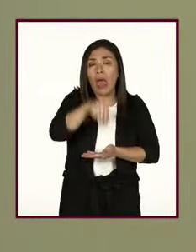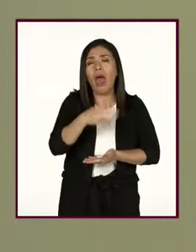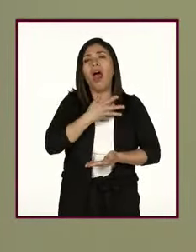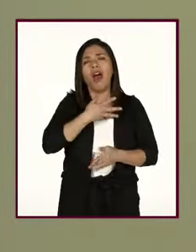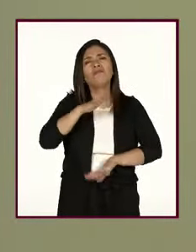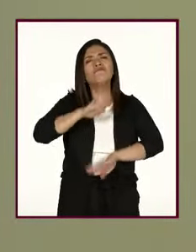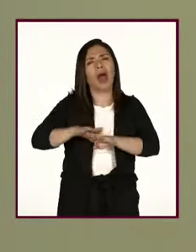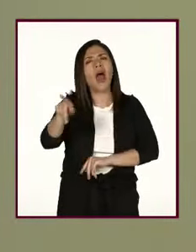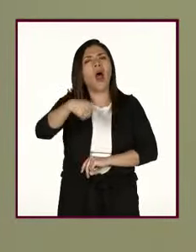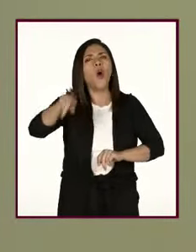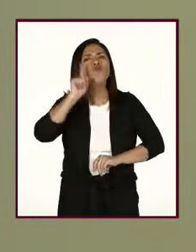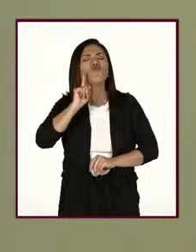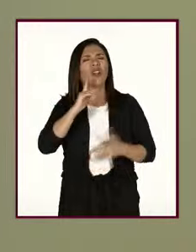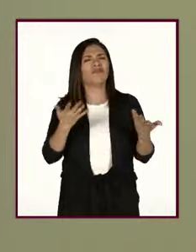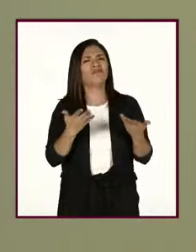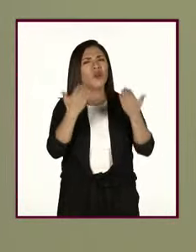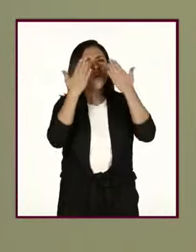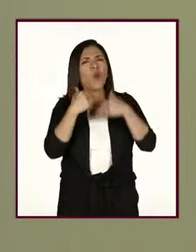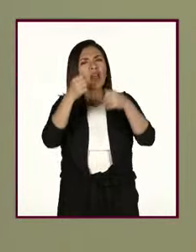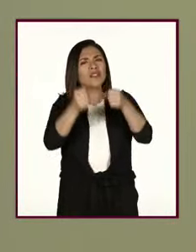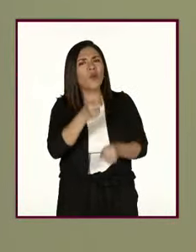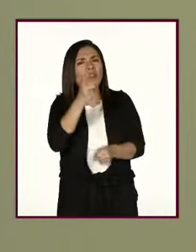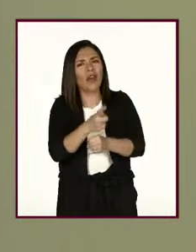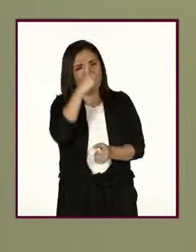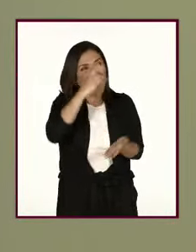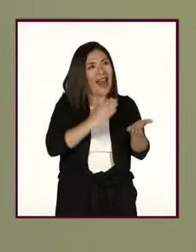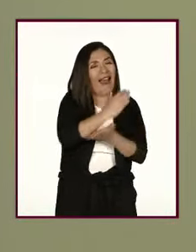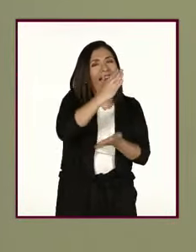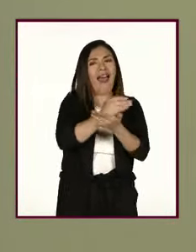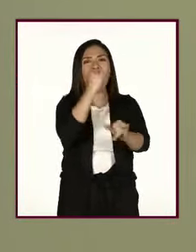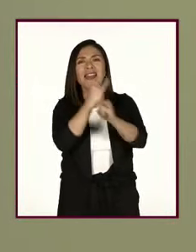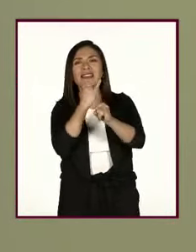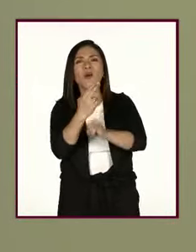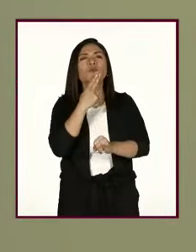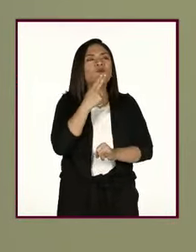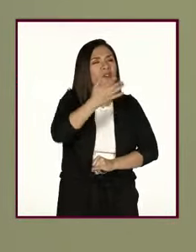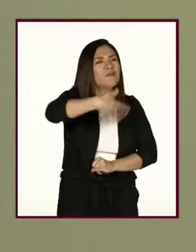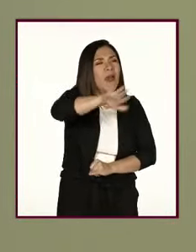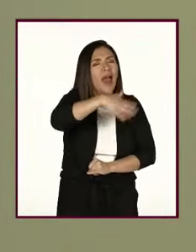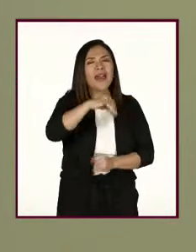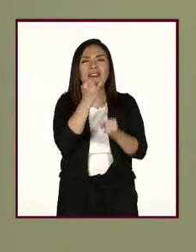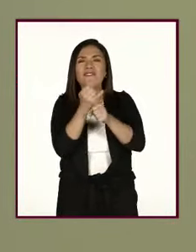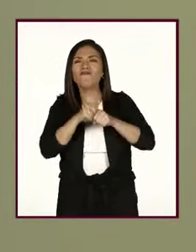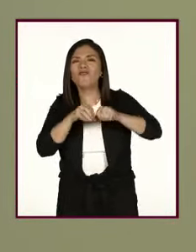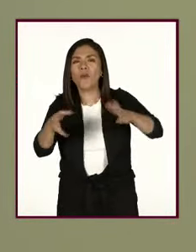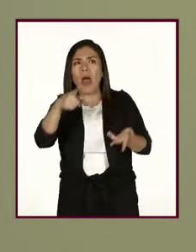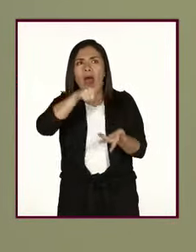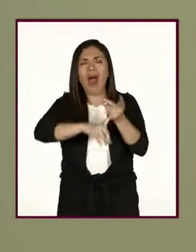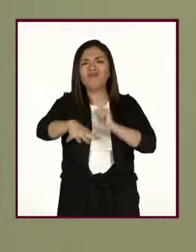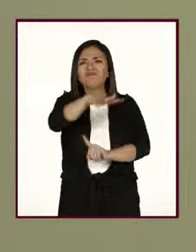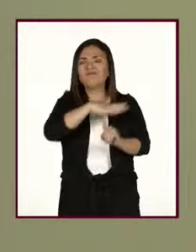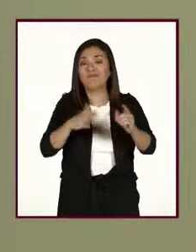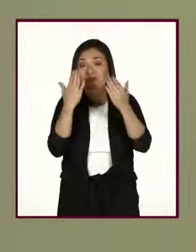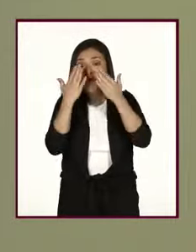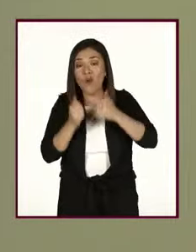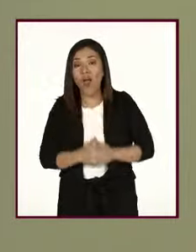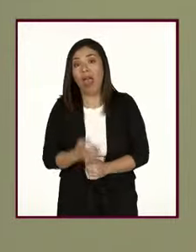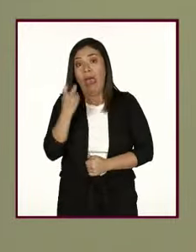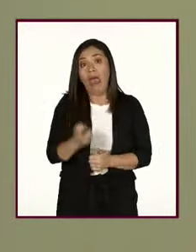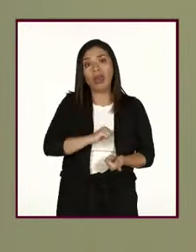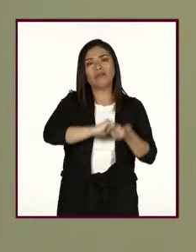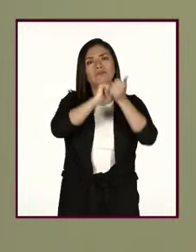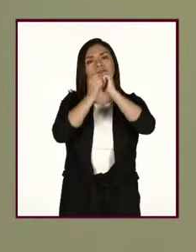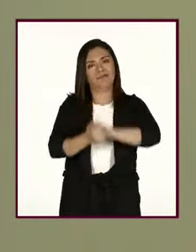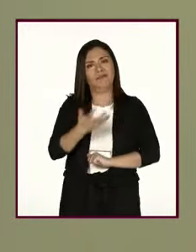vulnerabilidad en su acceso seguro, navegación y consulta de información en el entorno virtual, lo cual acarrea